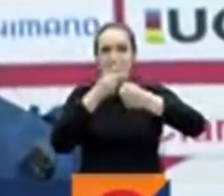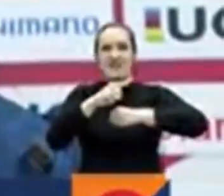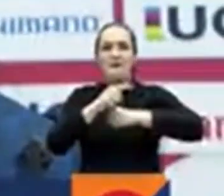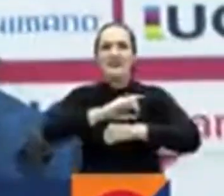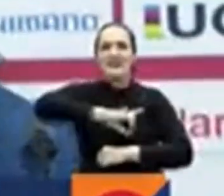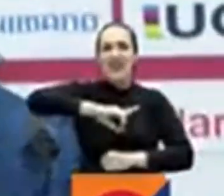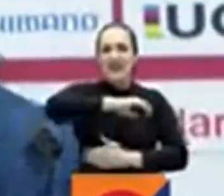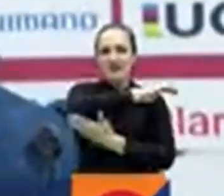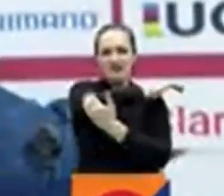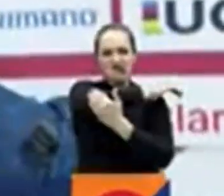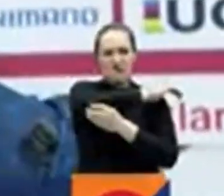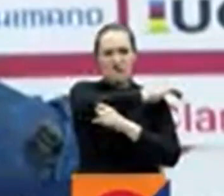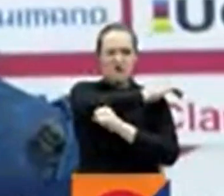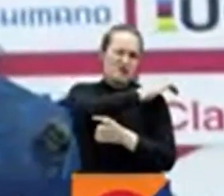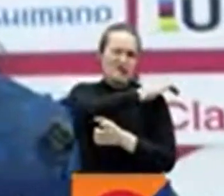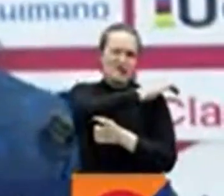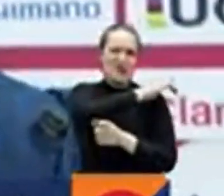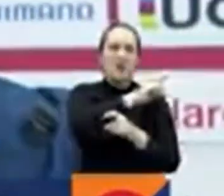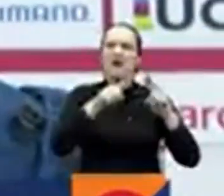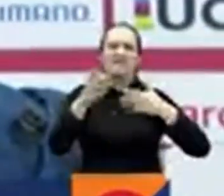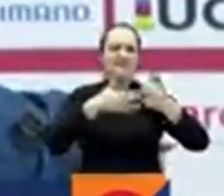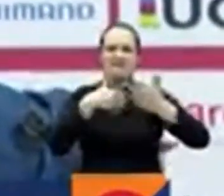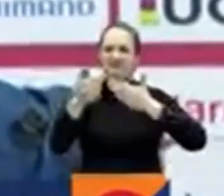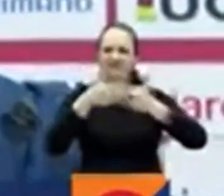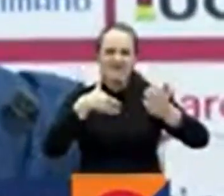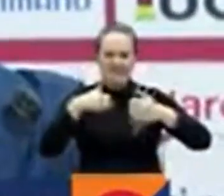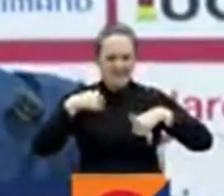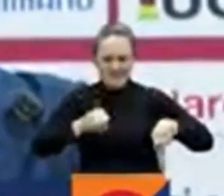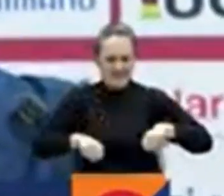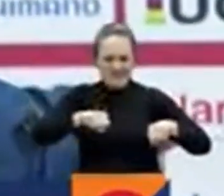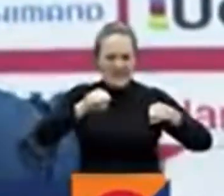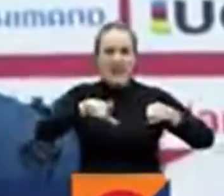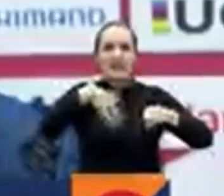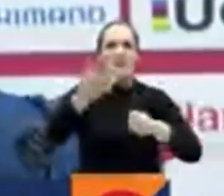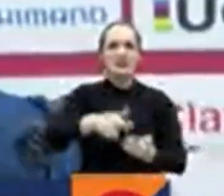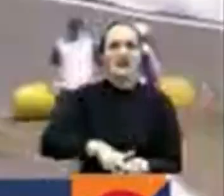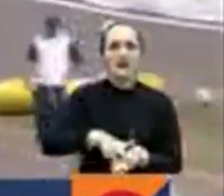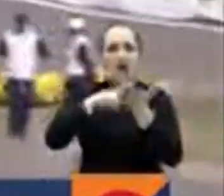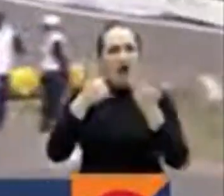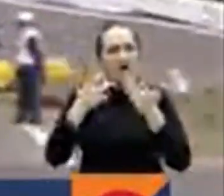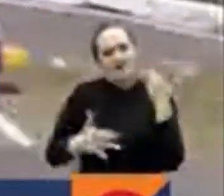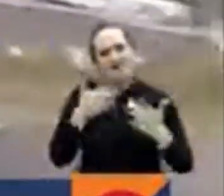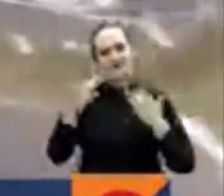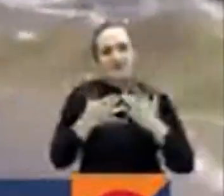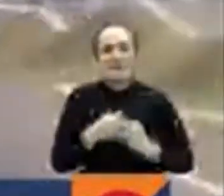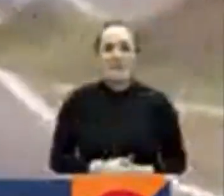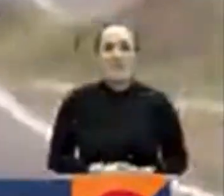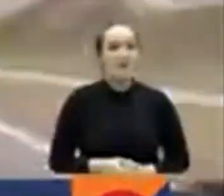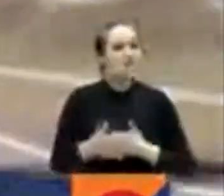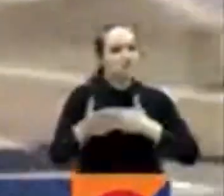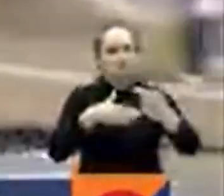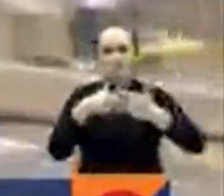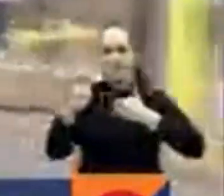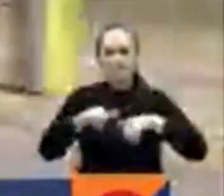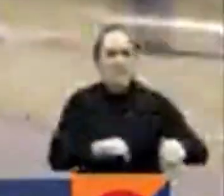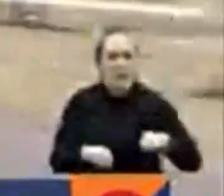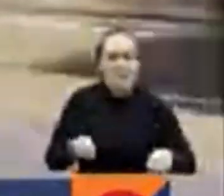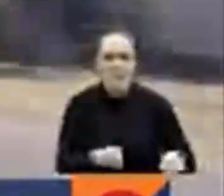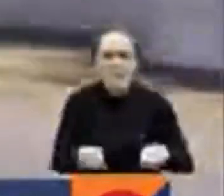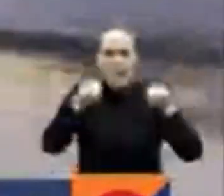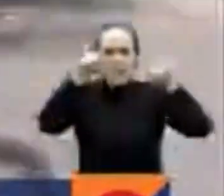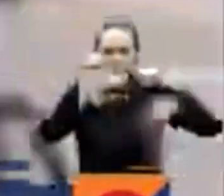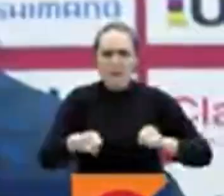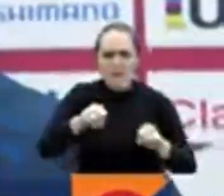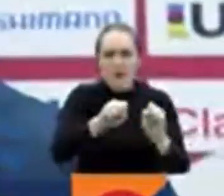y bueno hay otras cositas que están ahí pero bueno llegará el momento en que para recuperarle el todo por ahora hay que disfrutar Sin embargo y como siempre hasta el final va con todo para